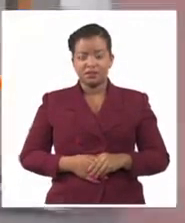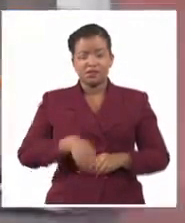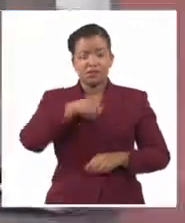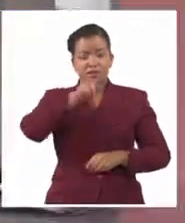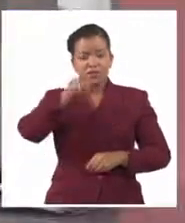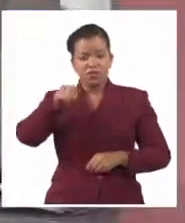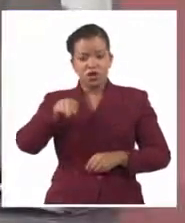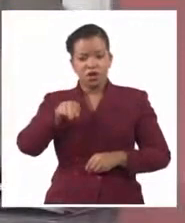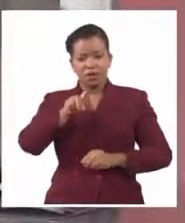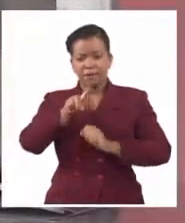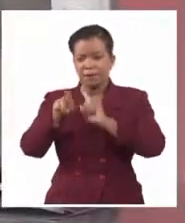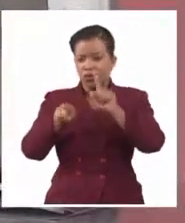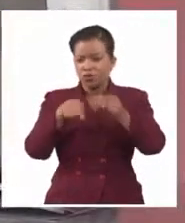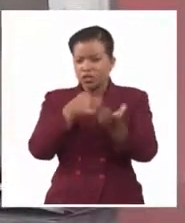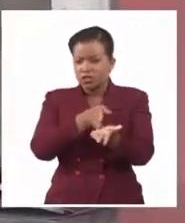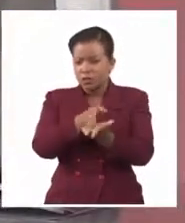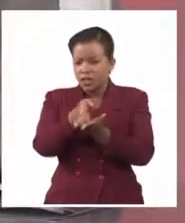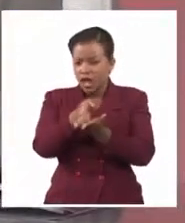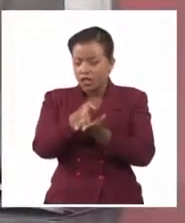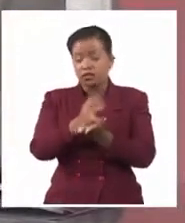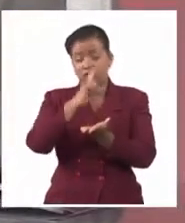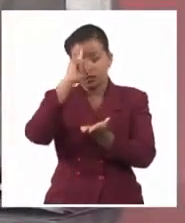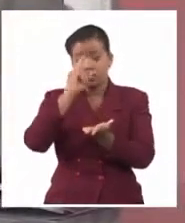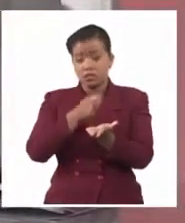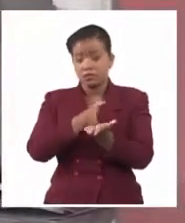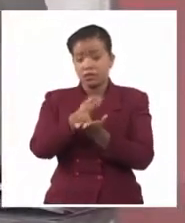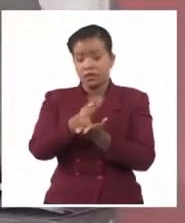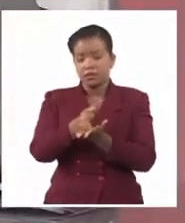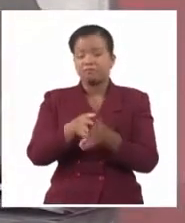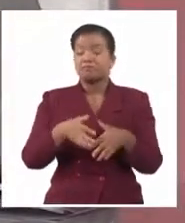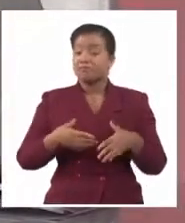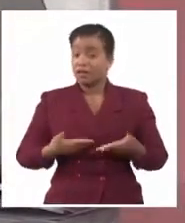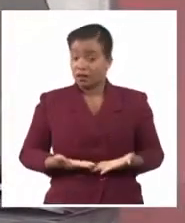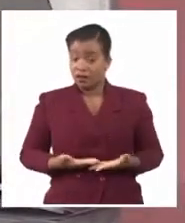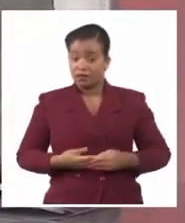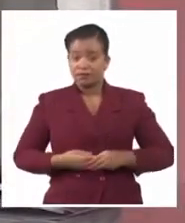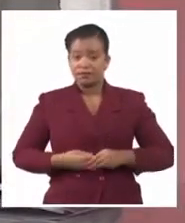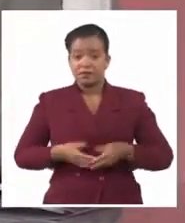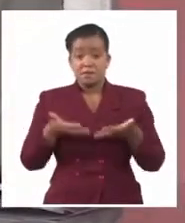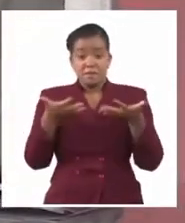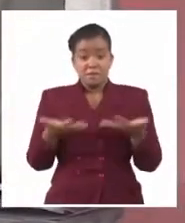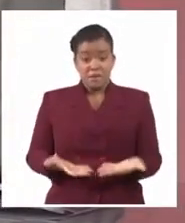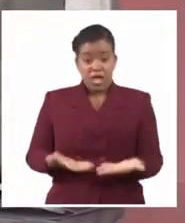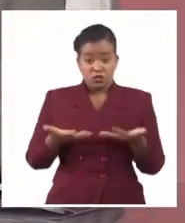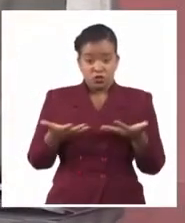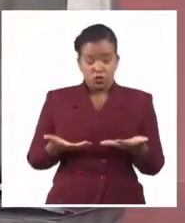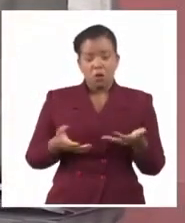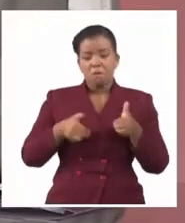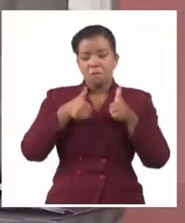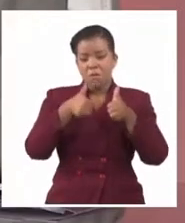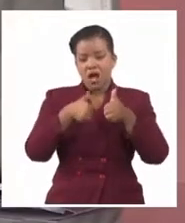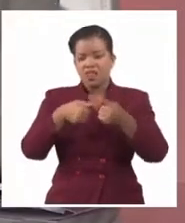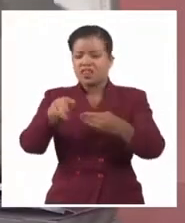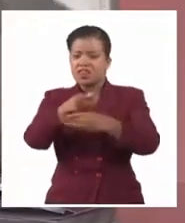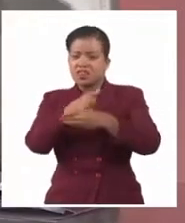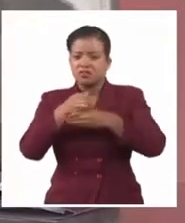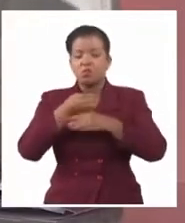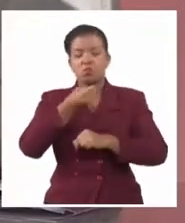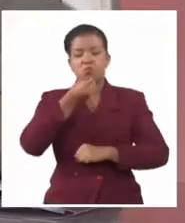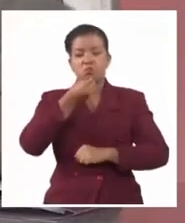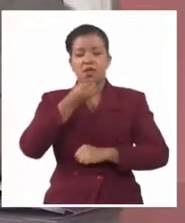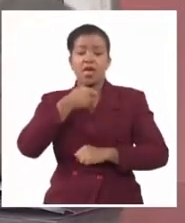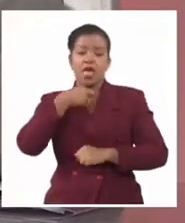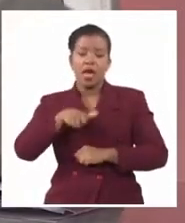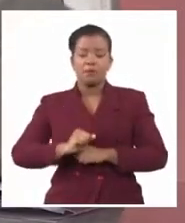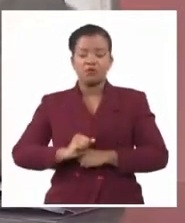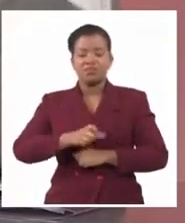estas horas si eso se mantiene, se mantiene. Entonces, peso y diversidad. Aquí lo importante no es que sean 10